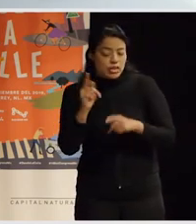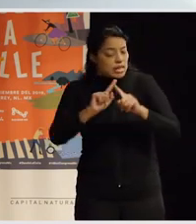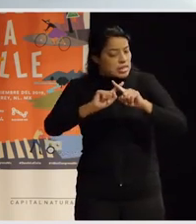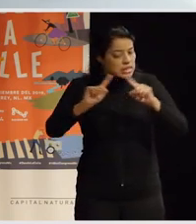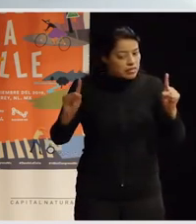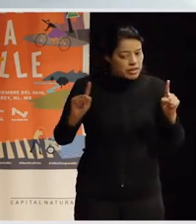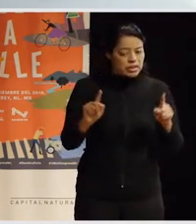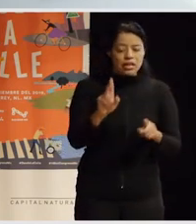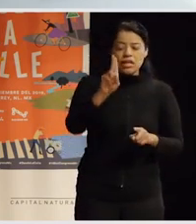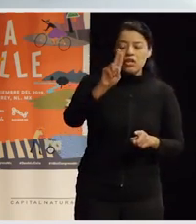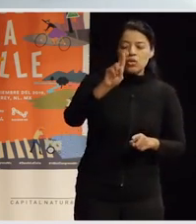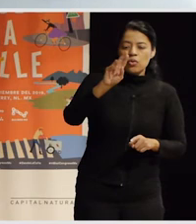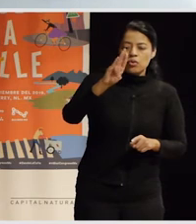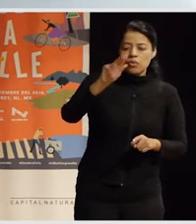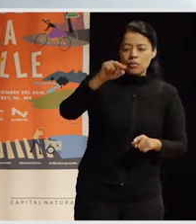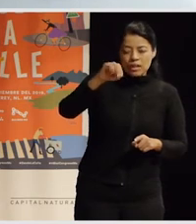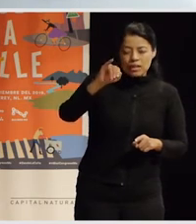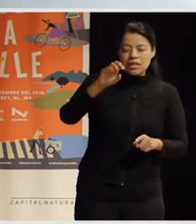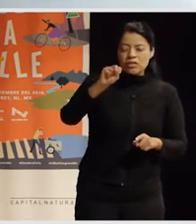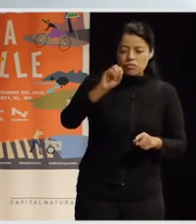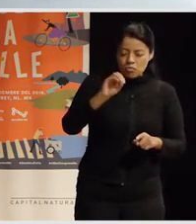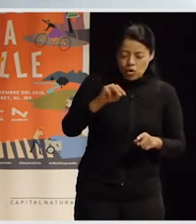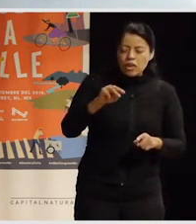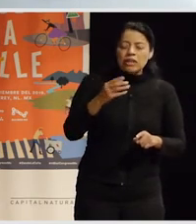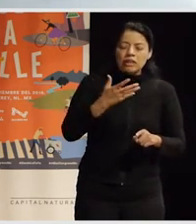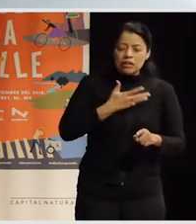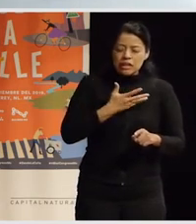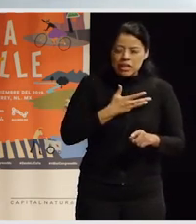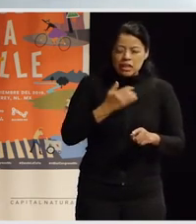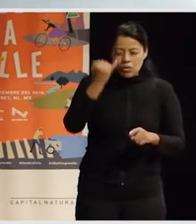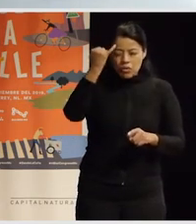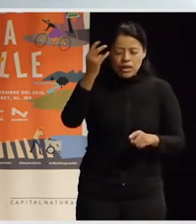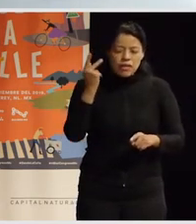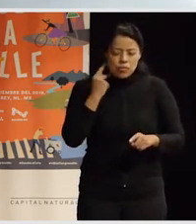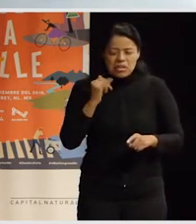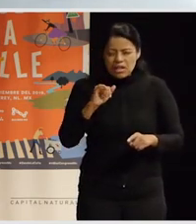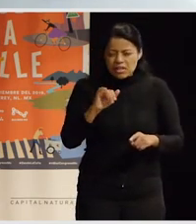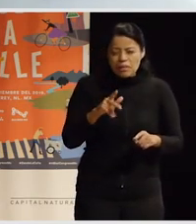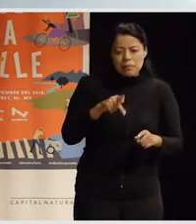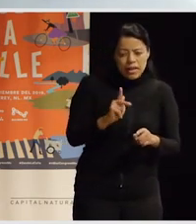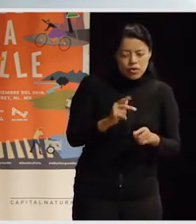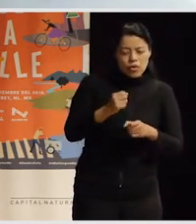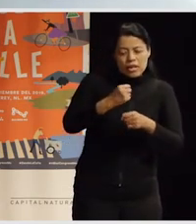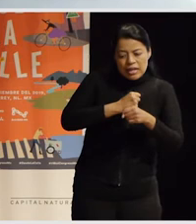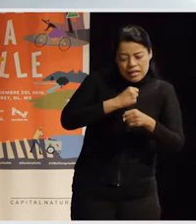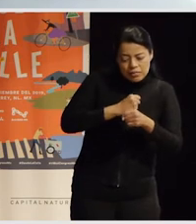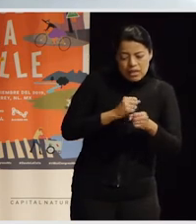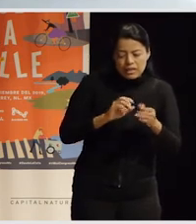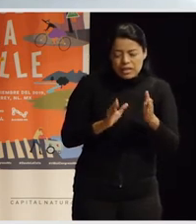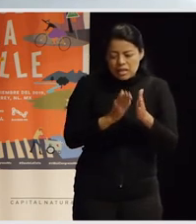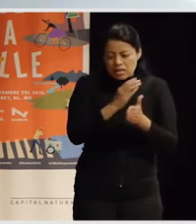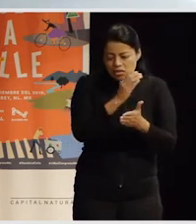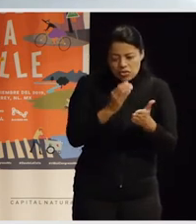tiene una relación directa con un modelo político y entonces esto es fundamental, o sea, tenemos que empezar a construir prácticas urbanas y a legitimar otros